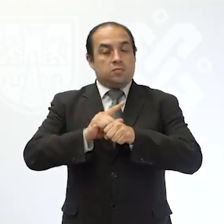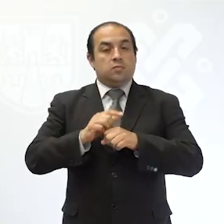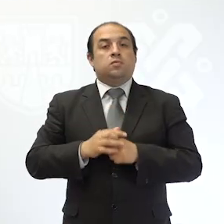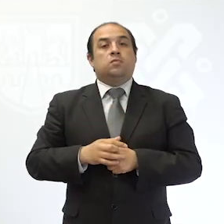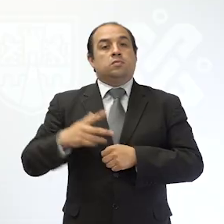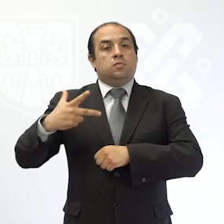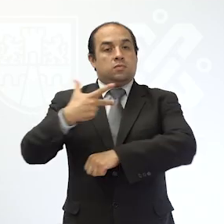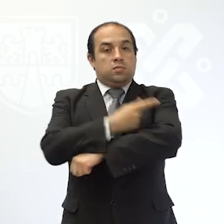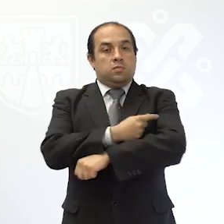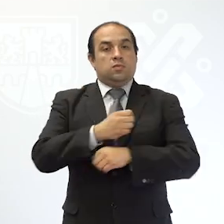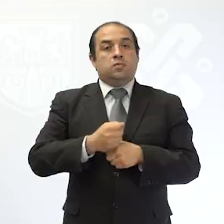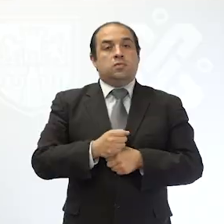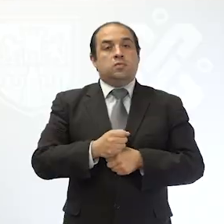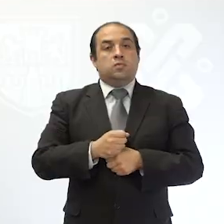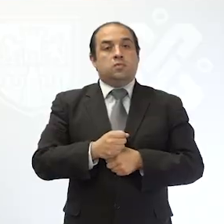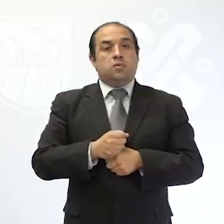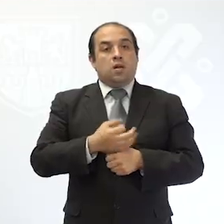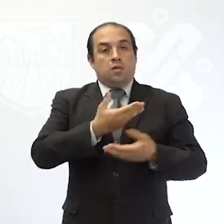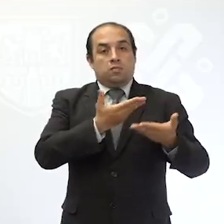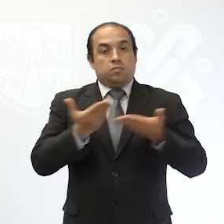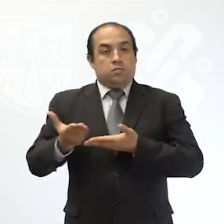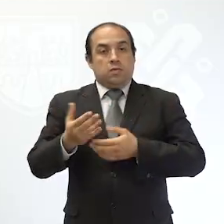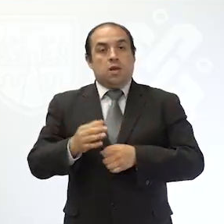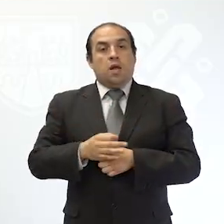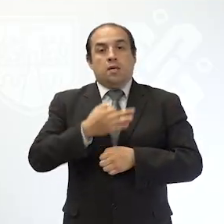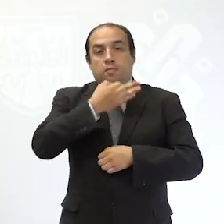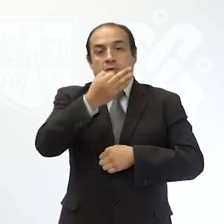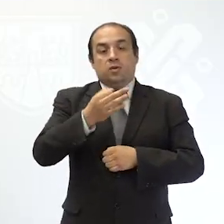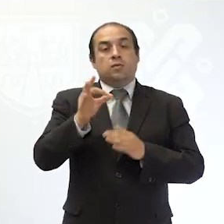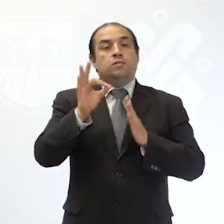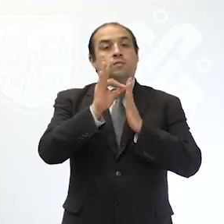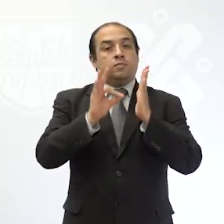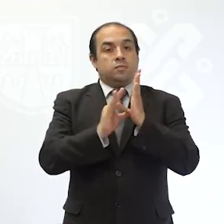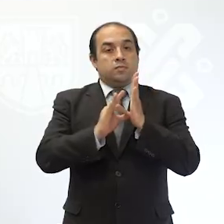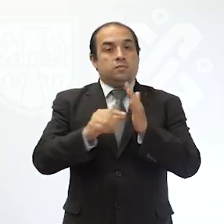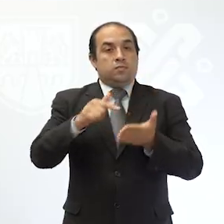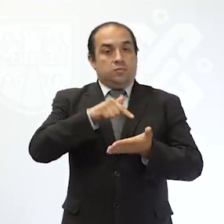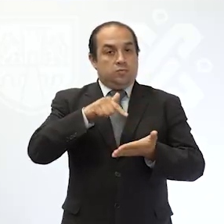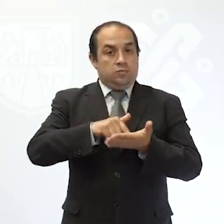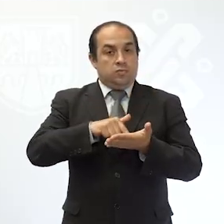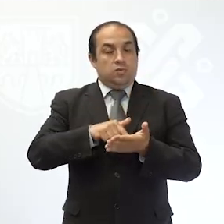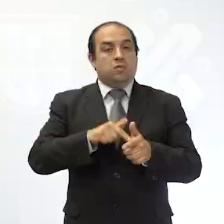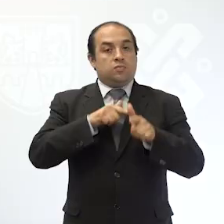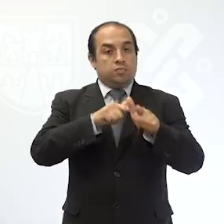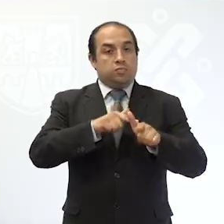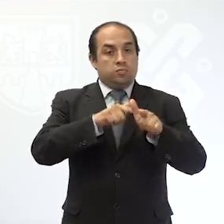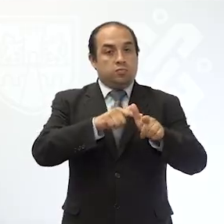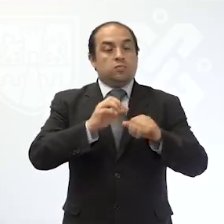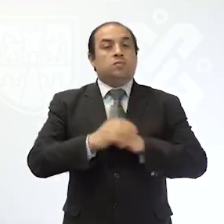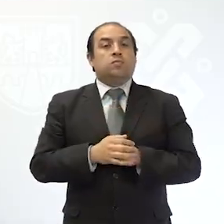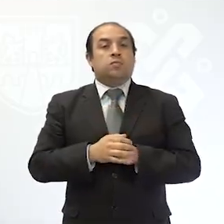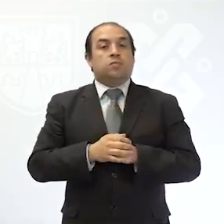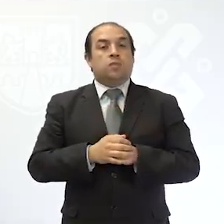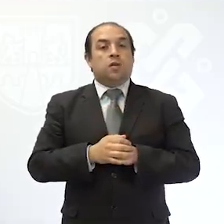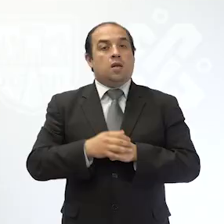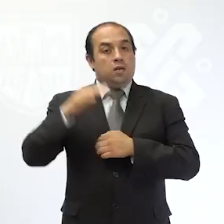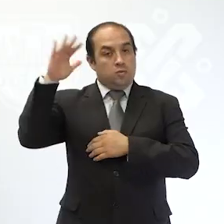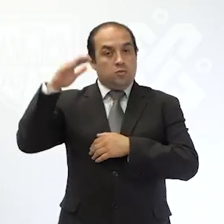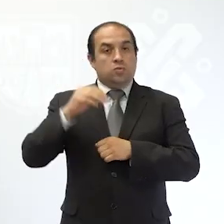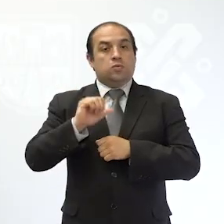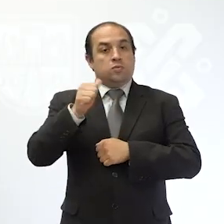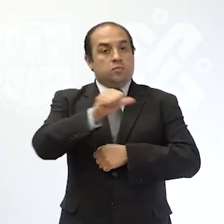las Vacunas, iremos informando sobre fecha y lugares de la continuidad del programa para los adultos de las demás alcaldías.